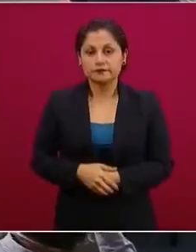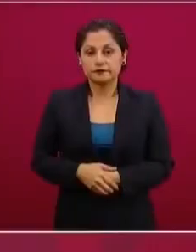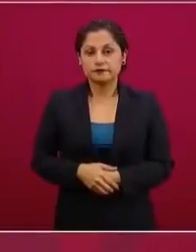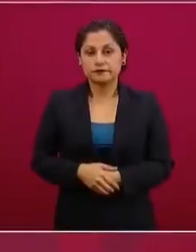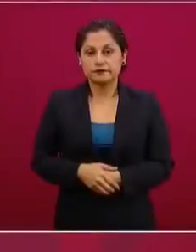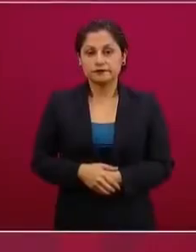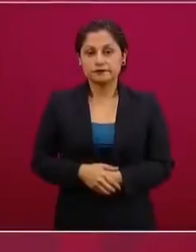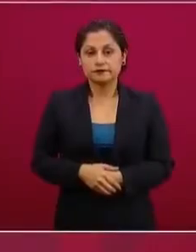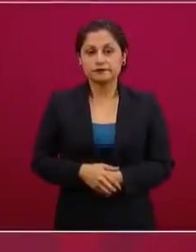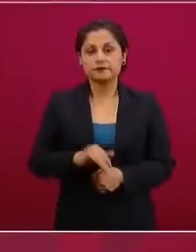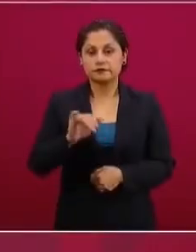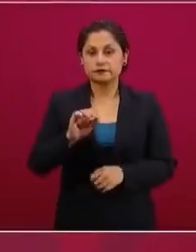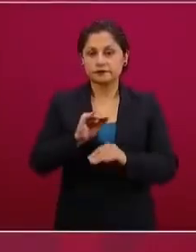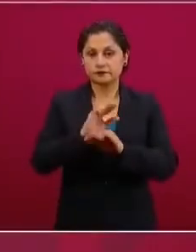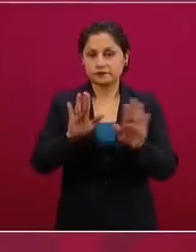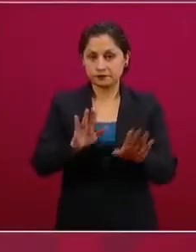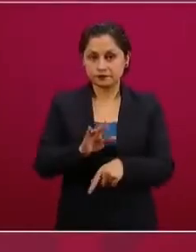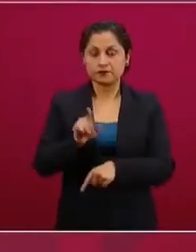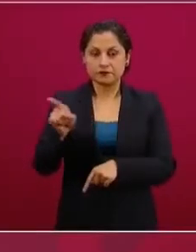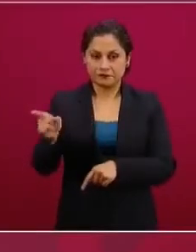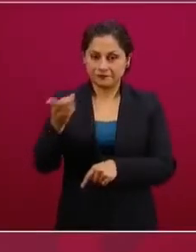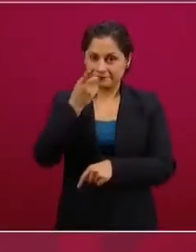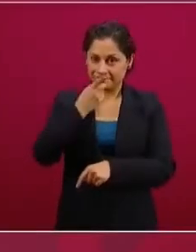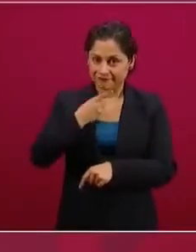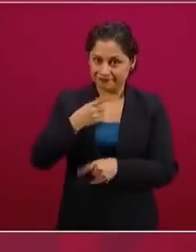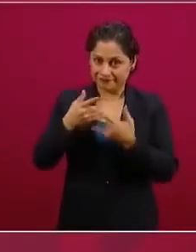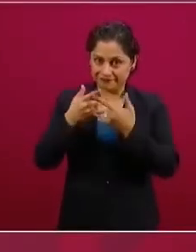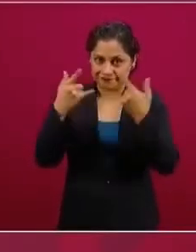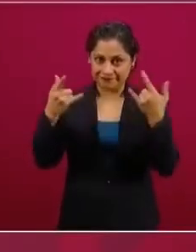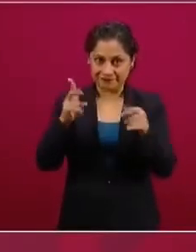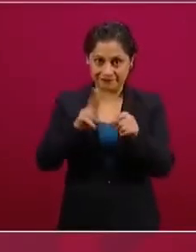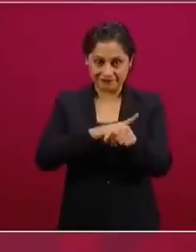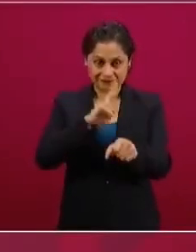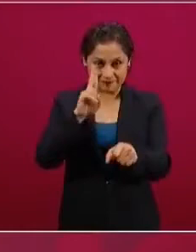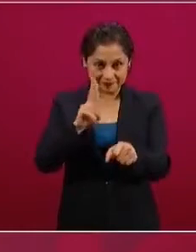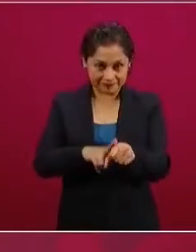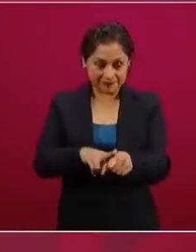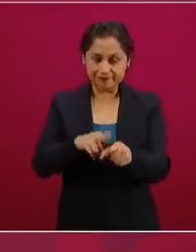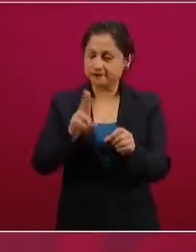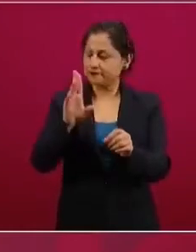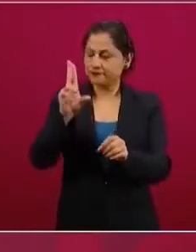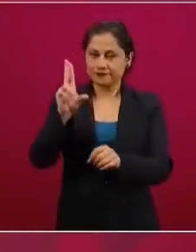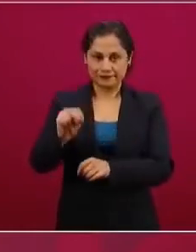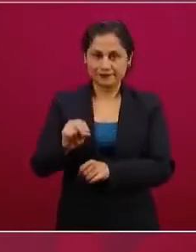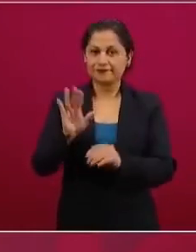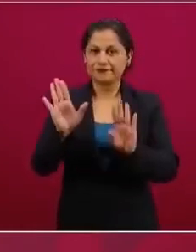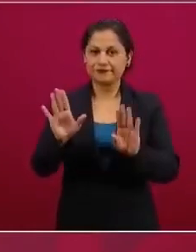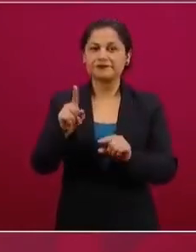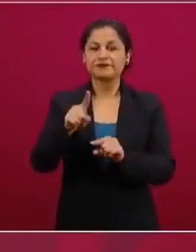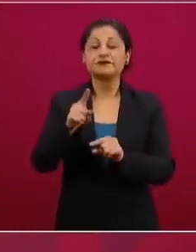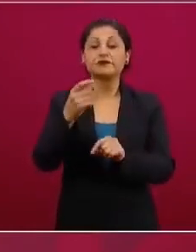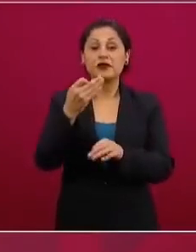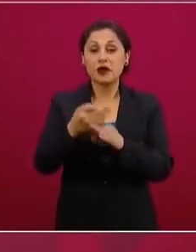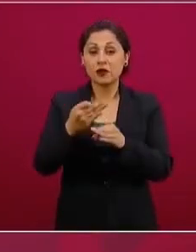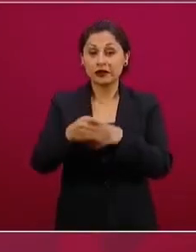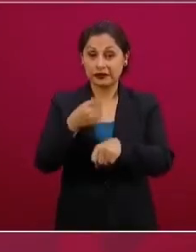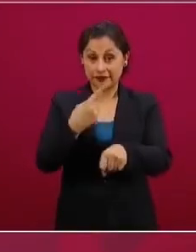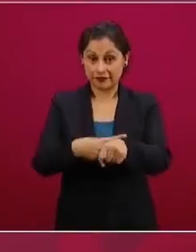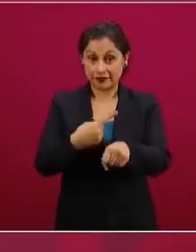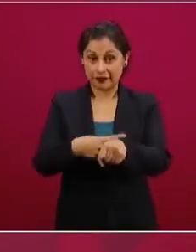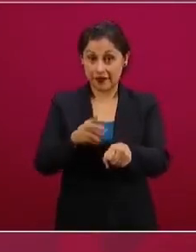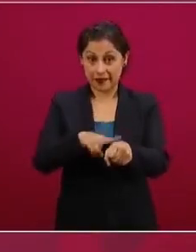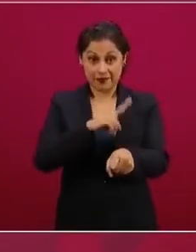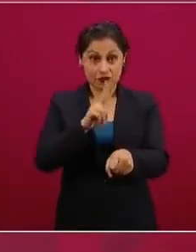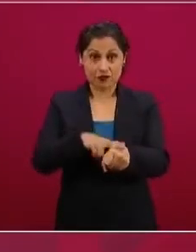usted, esta no es una situación normal, desde luego que no lo es, es una pandemia que está